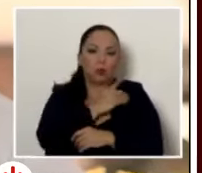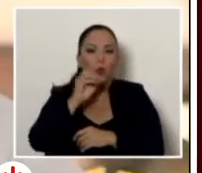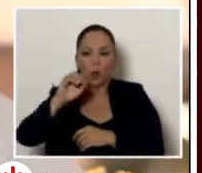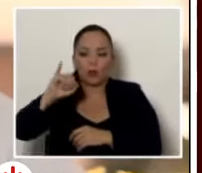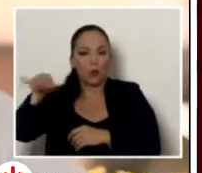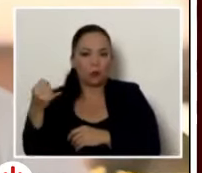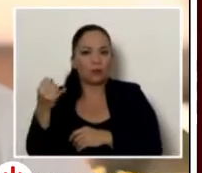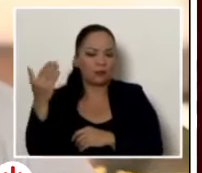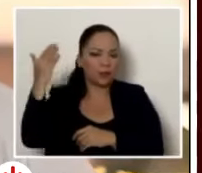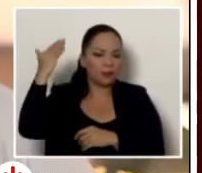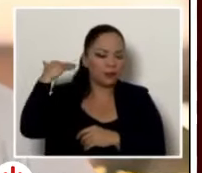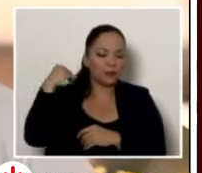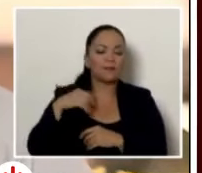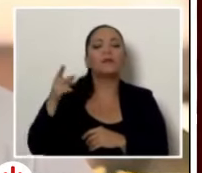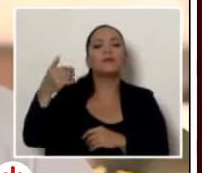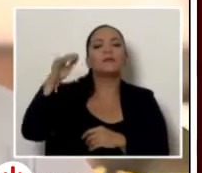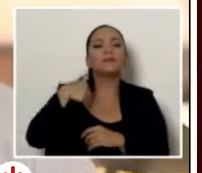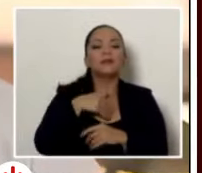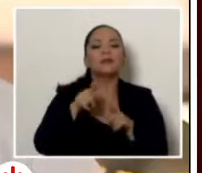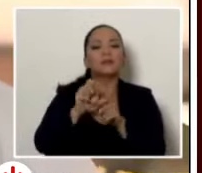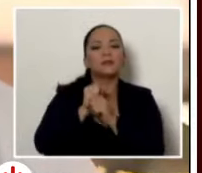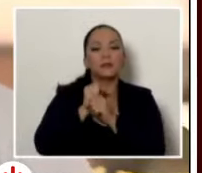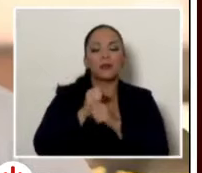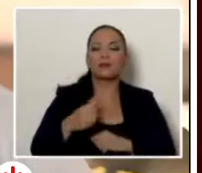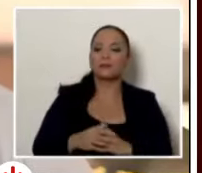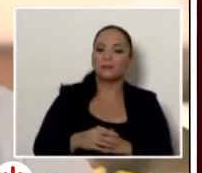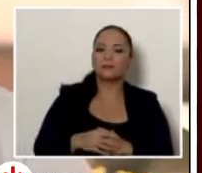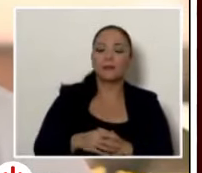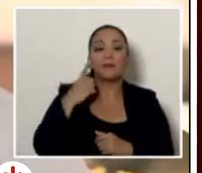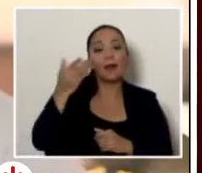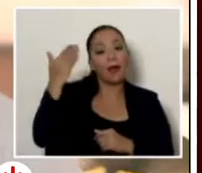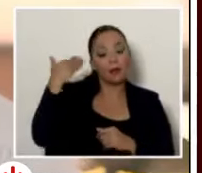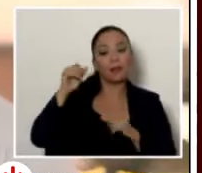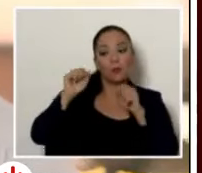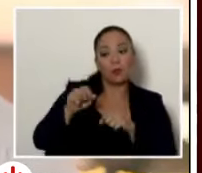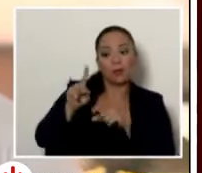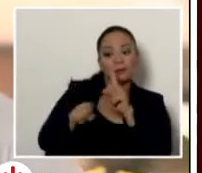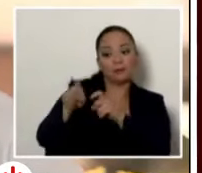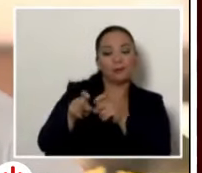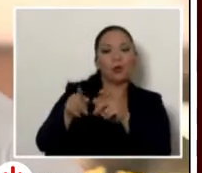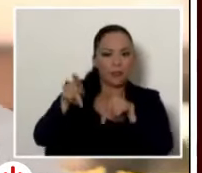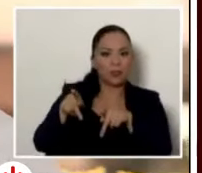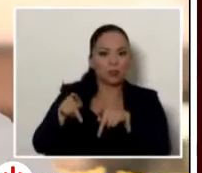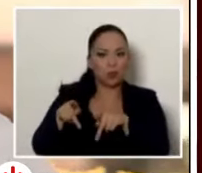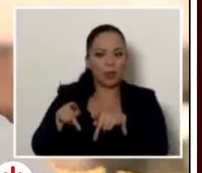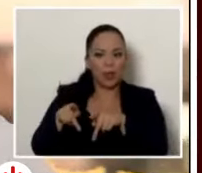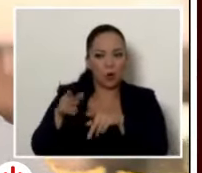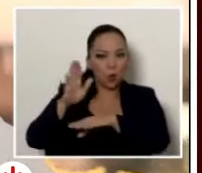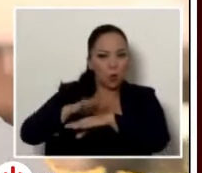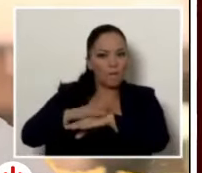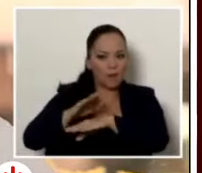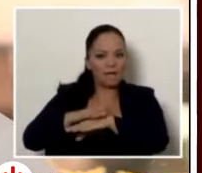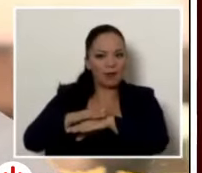hace algunos gobiernos y fue ministro también de seguridad antes se podía interrogar a un sospechoso que no se puede entrevistar no